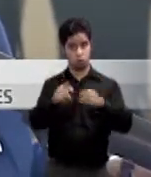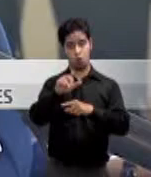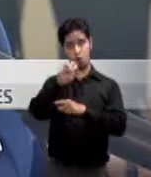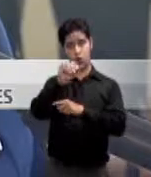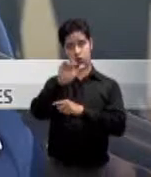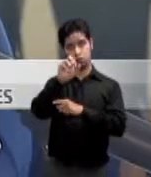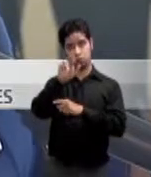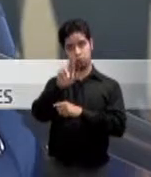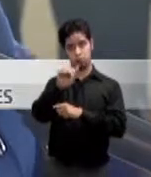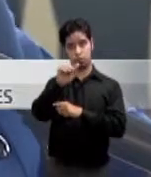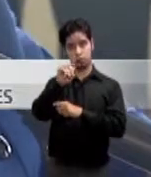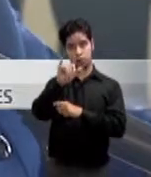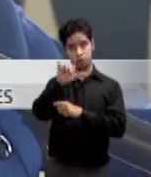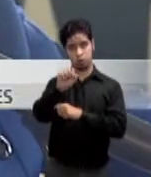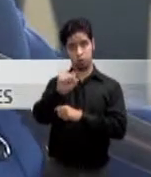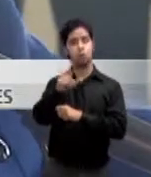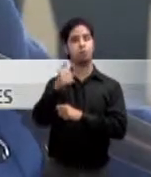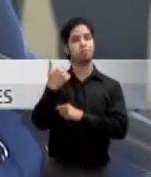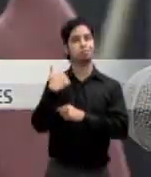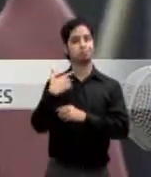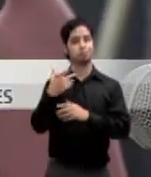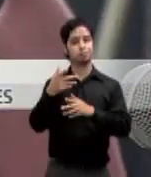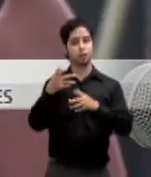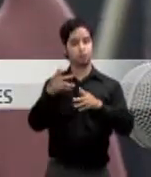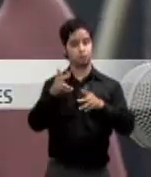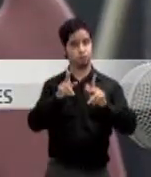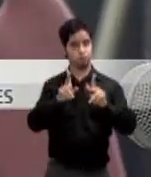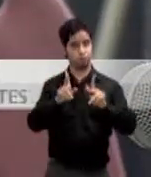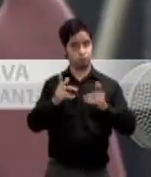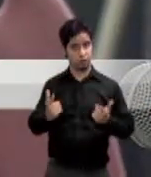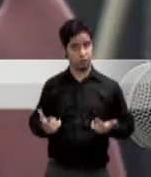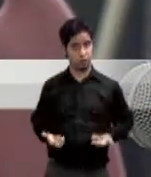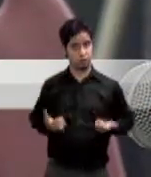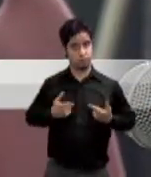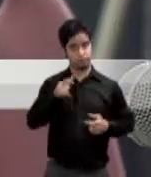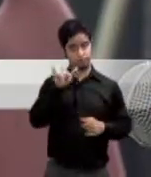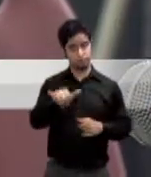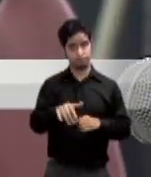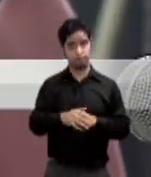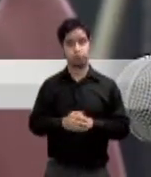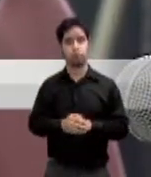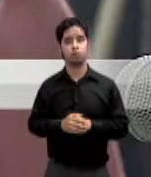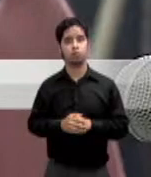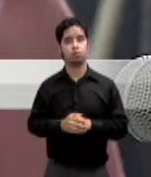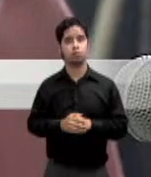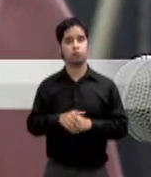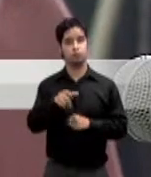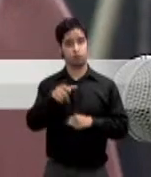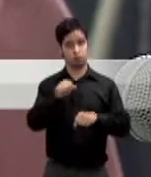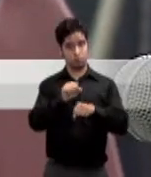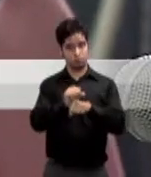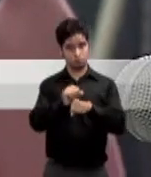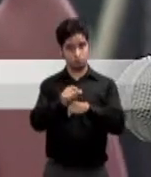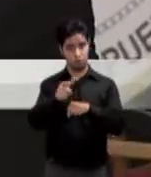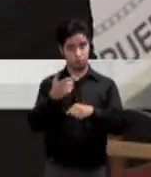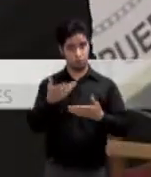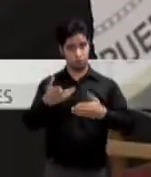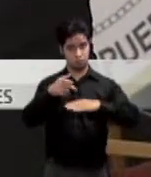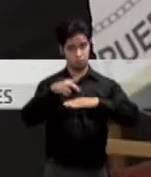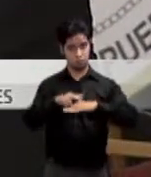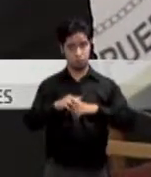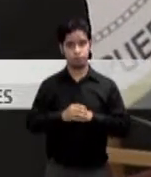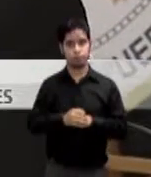Jiménez, presidente ejecutivo de Inteco, y Luz Nereida Fremaín de la Asociación Profesional de Contadores de Puerto Rico.